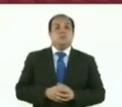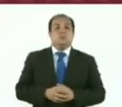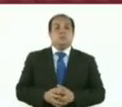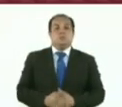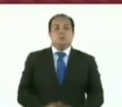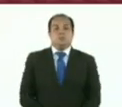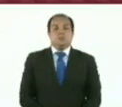Doctora.